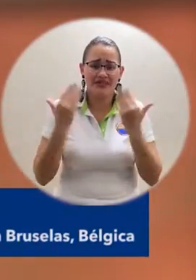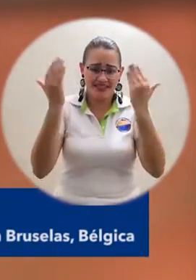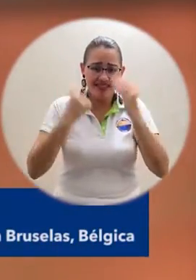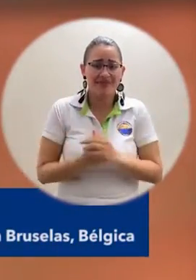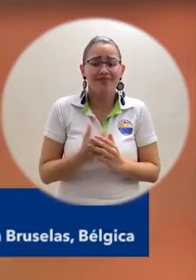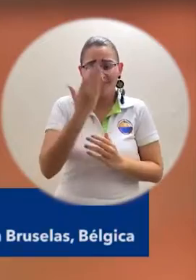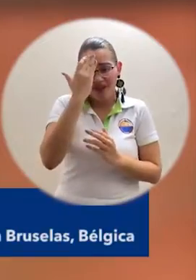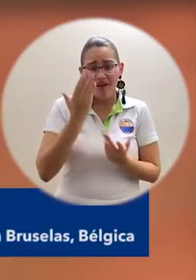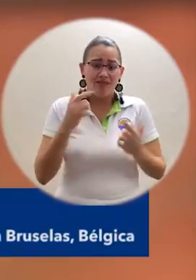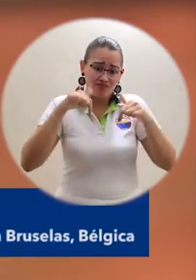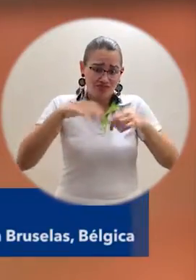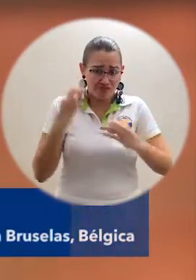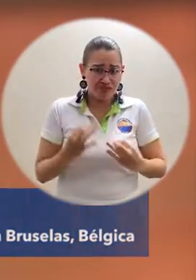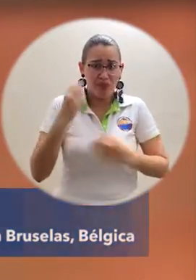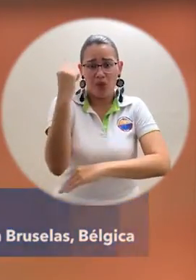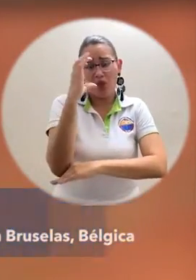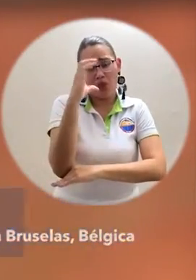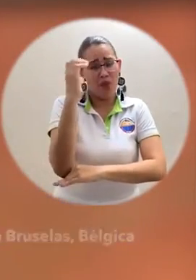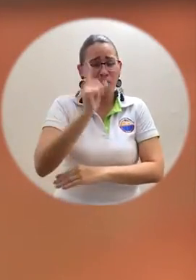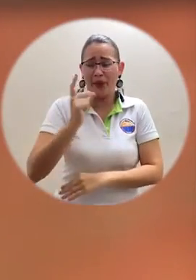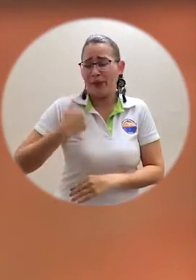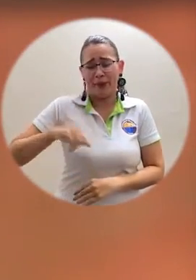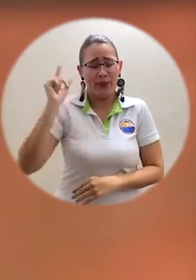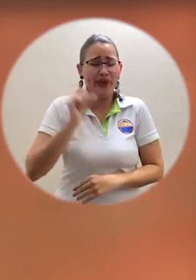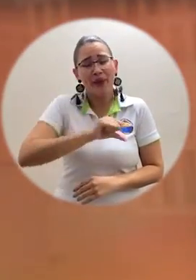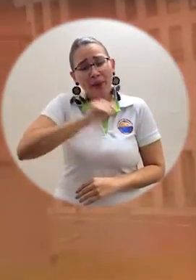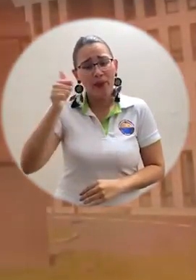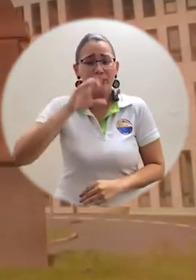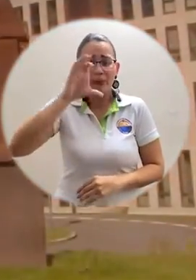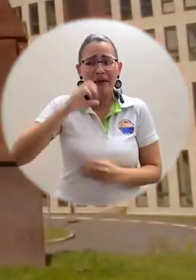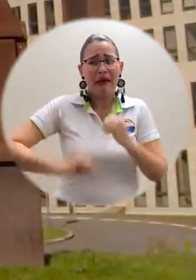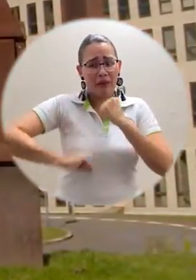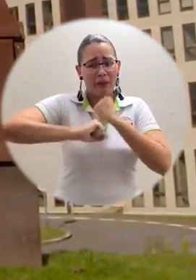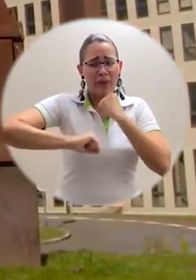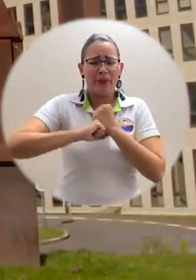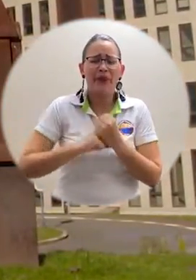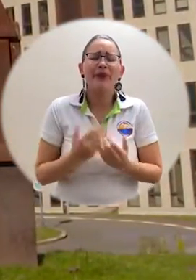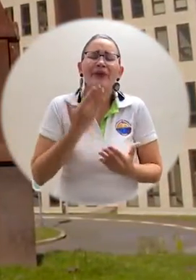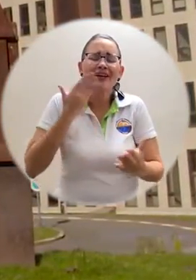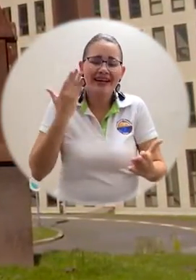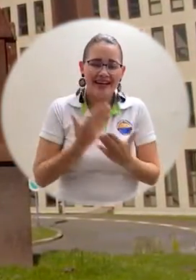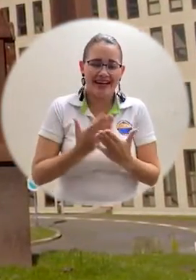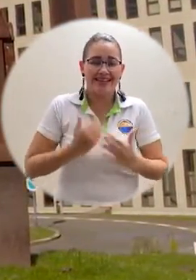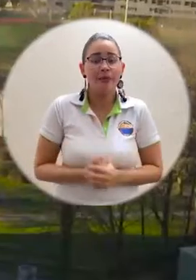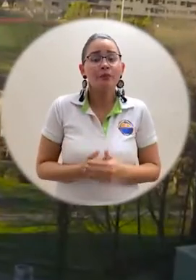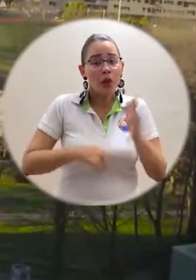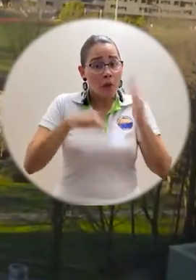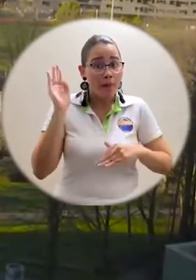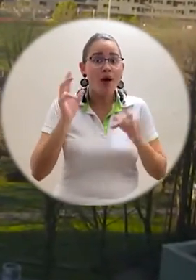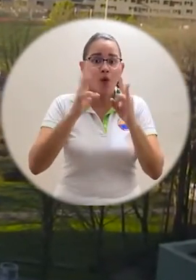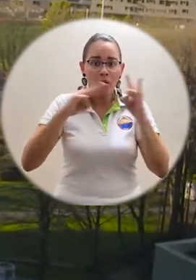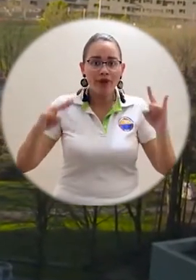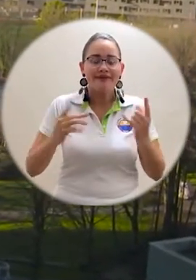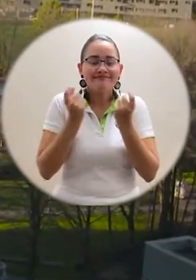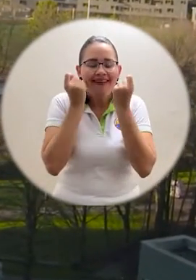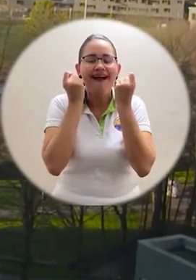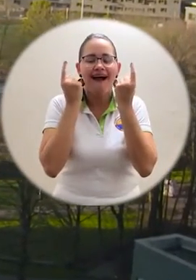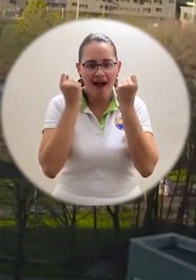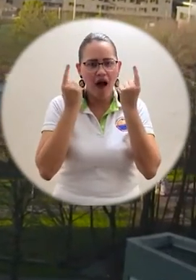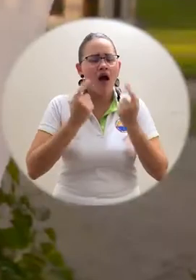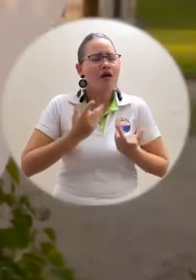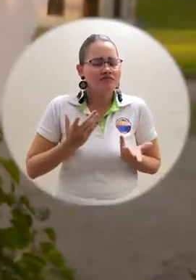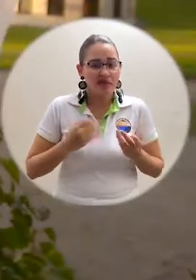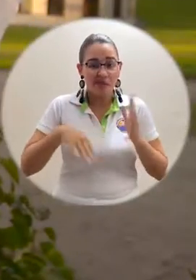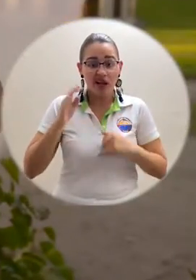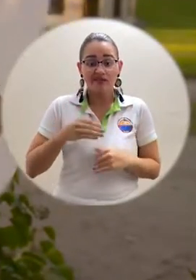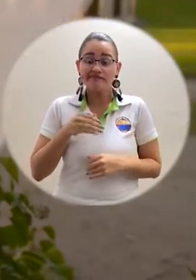apoyo que nos está brindando a los estudiantes en el exterior. No es una situación fácil para ninguno. Y la universidad entiende estas necesidades, entiende este